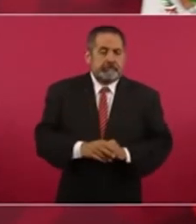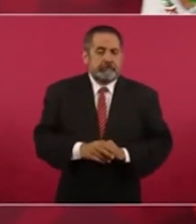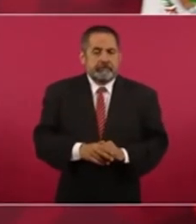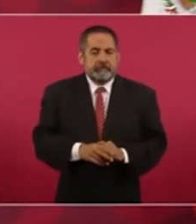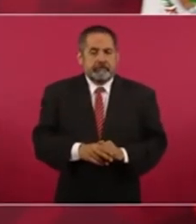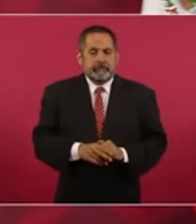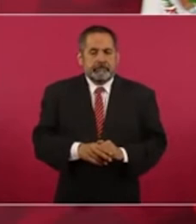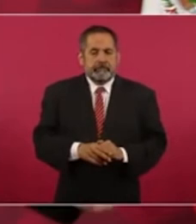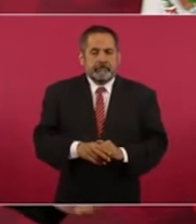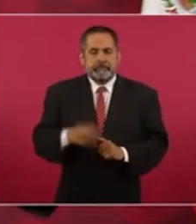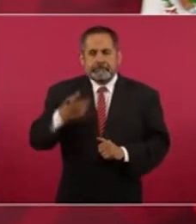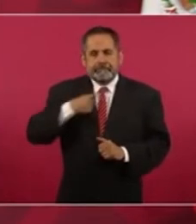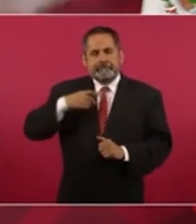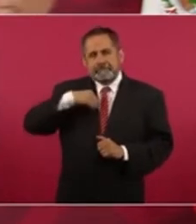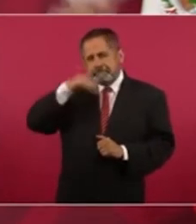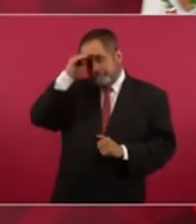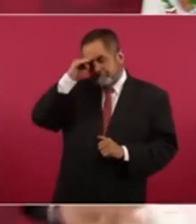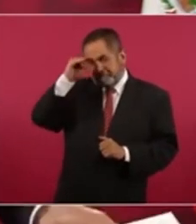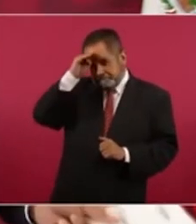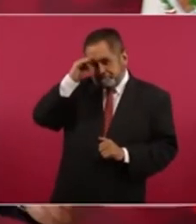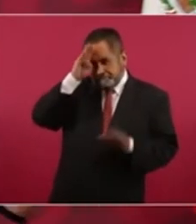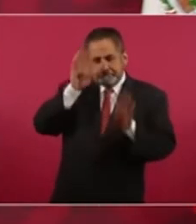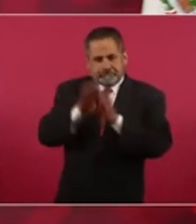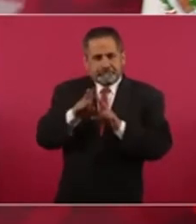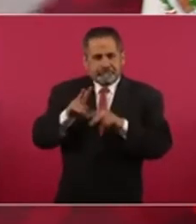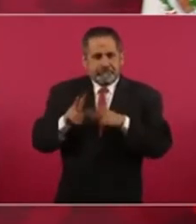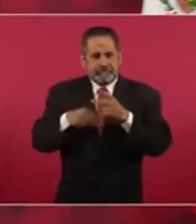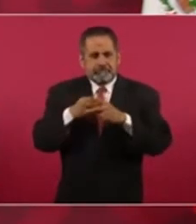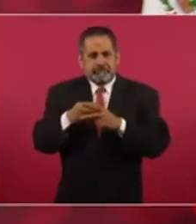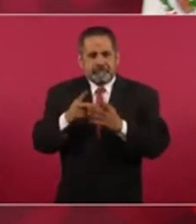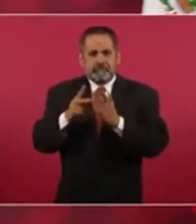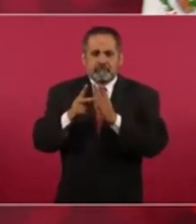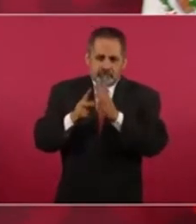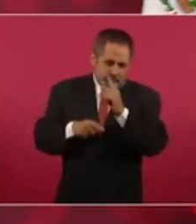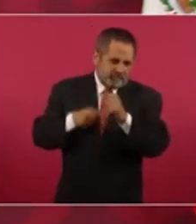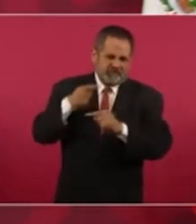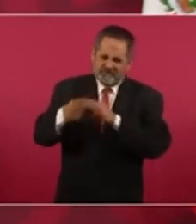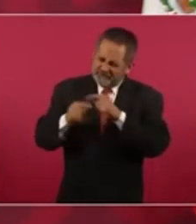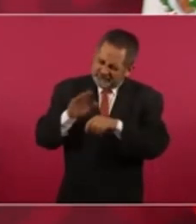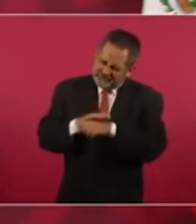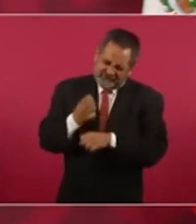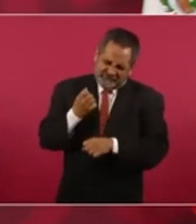si ya estoy pensando que le vamos a dar otra vuelta la tuerca